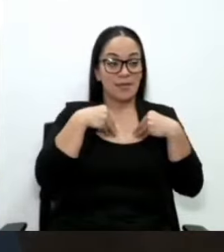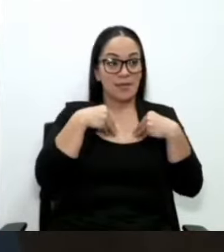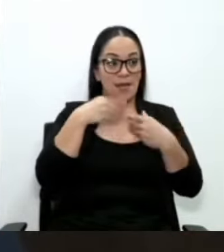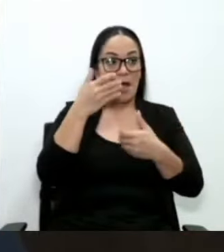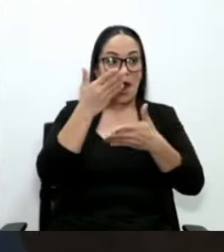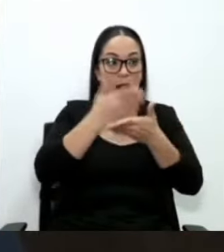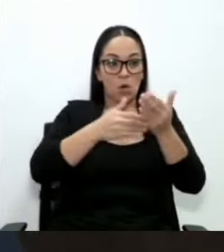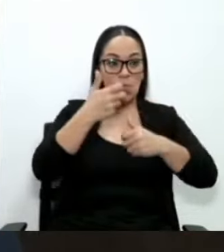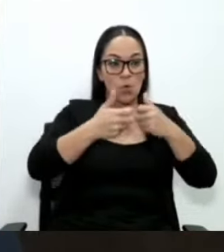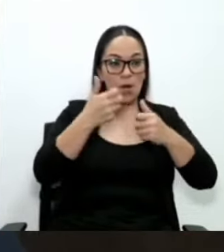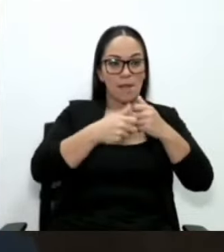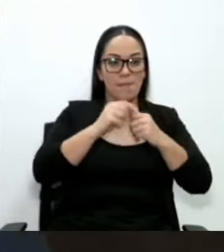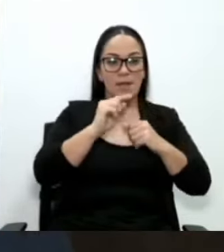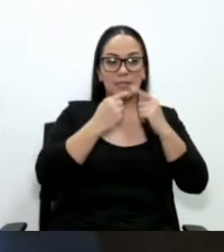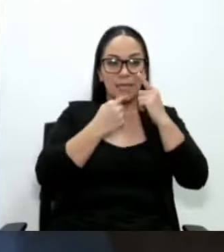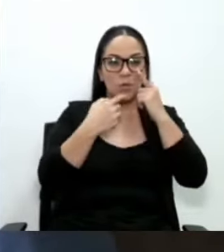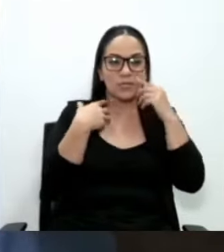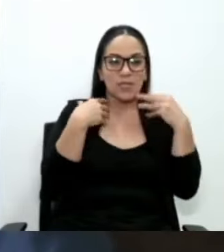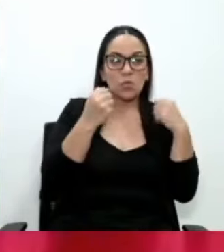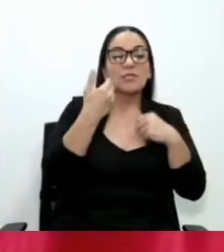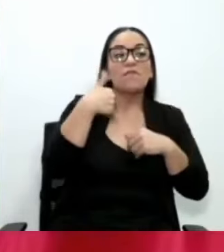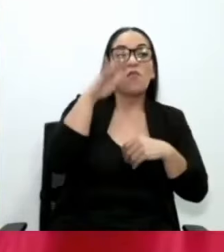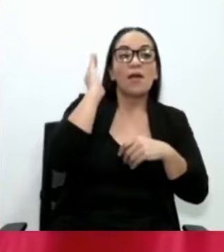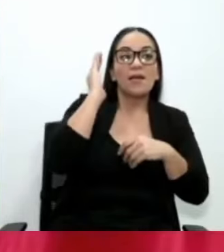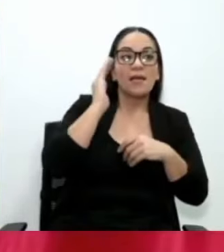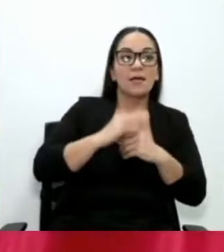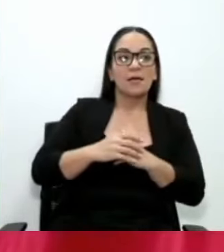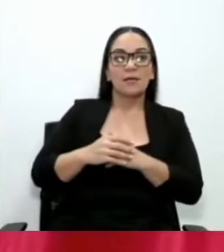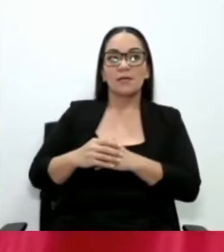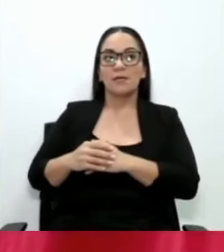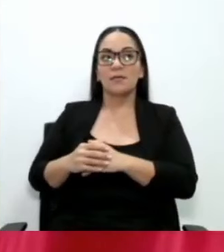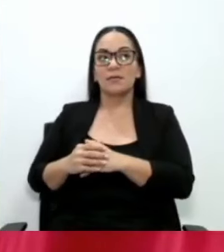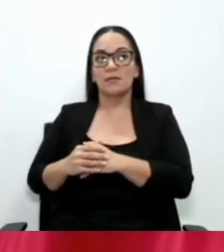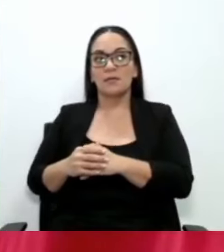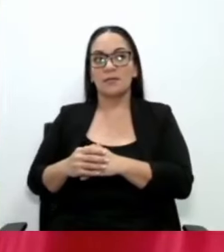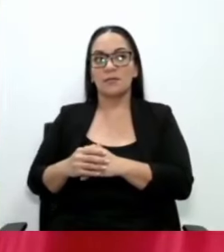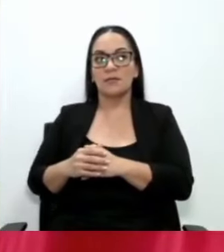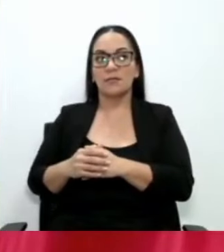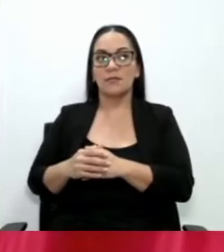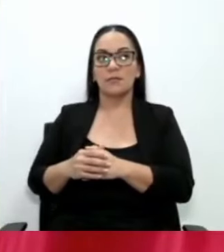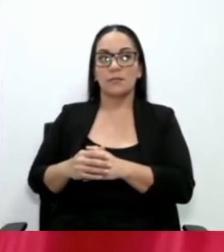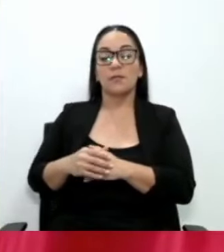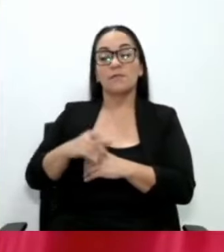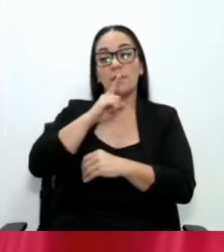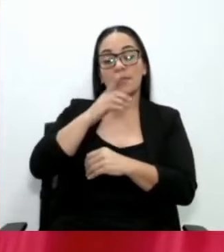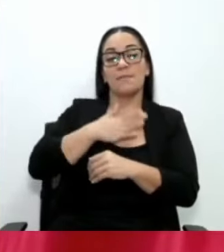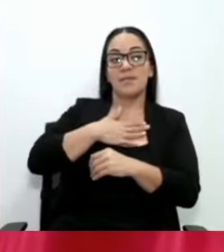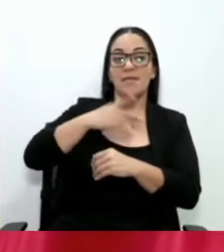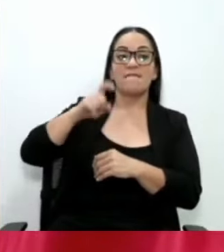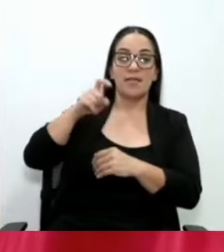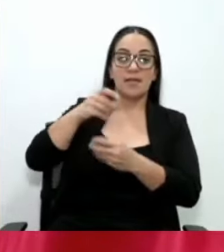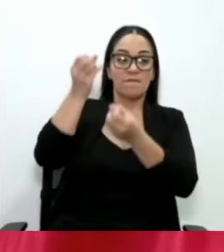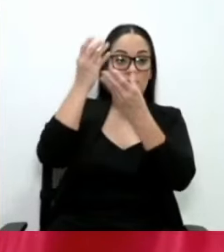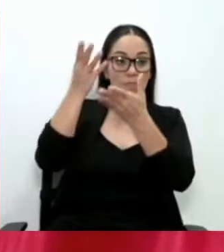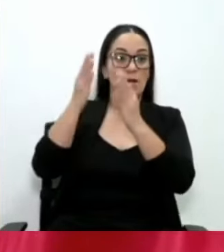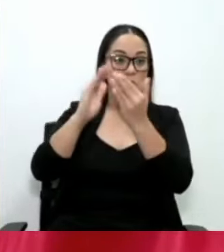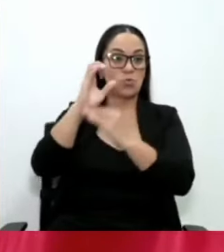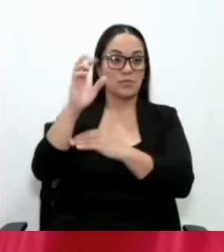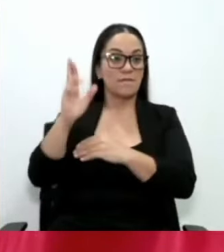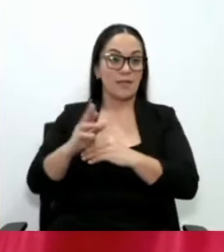grave en el caso de que lo tuviera. Sería mi deber informarle al pueblo de Costa Rica.